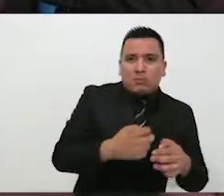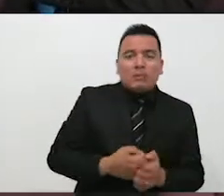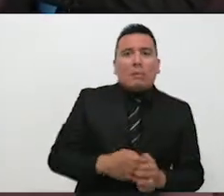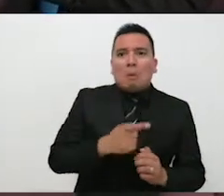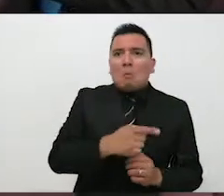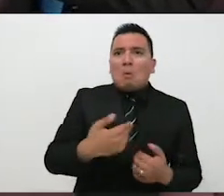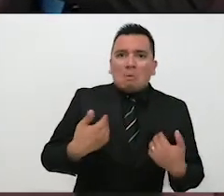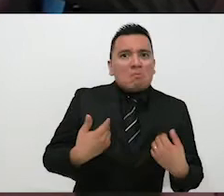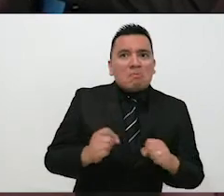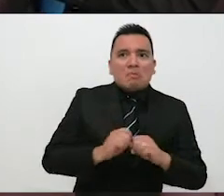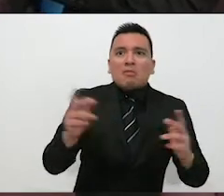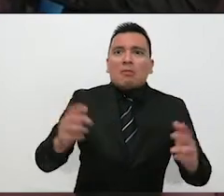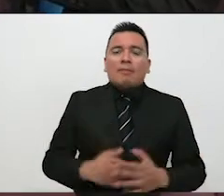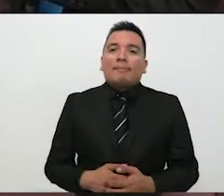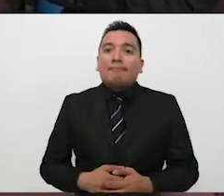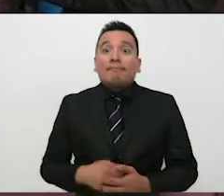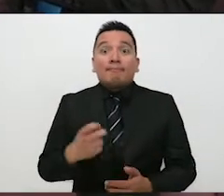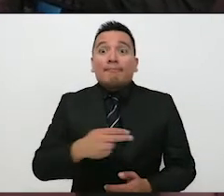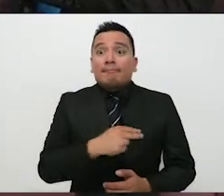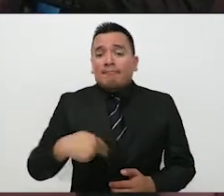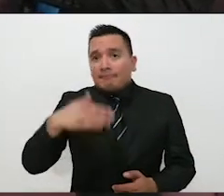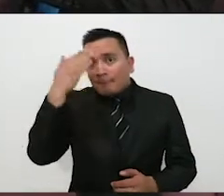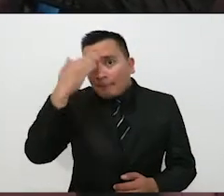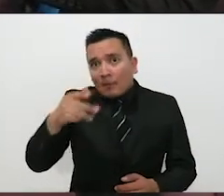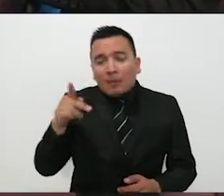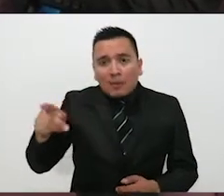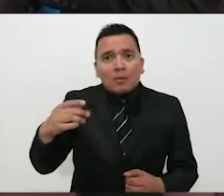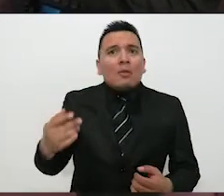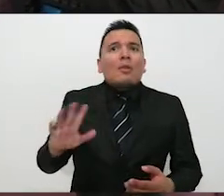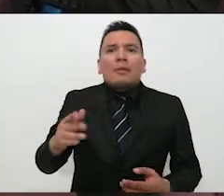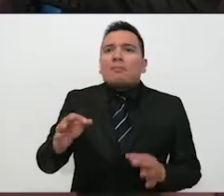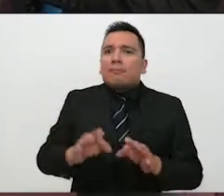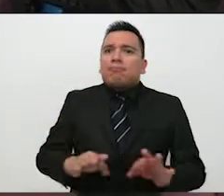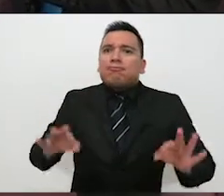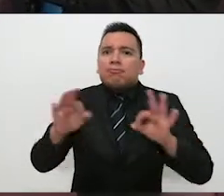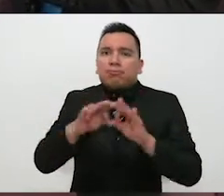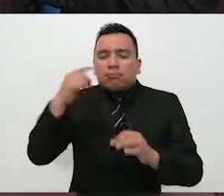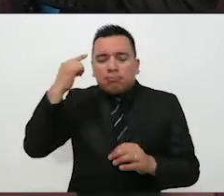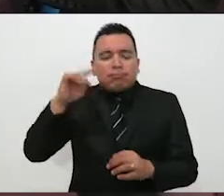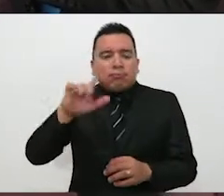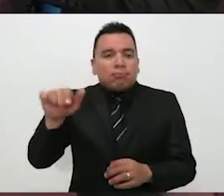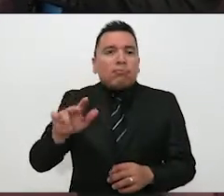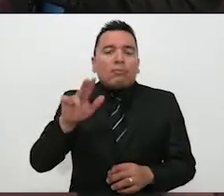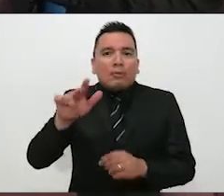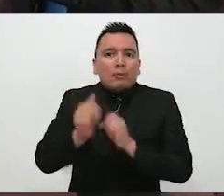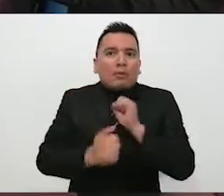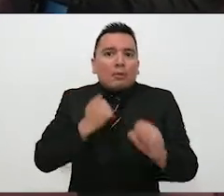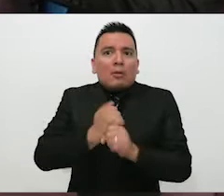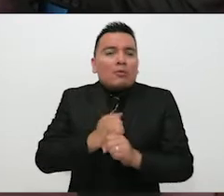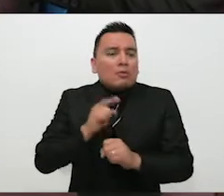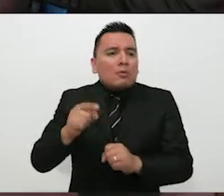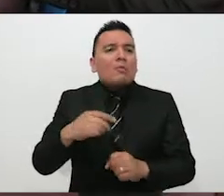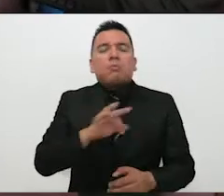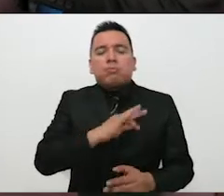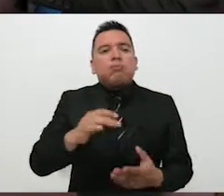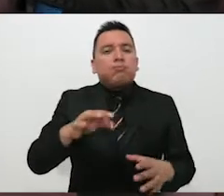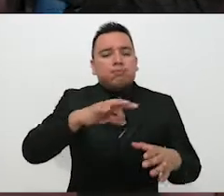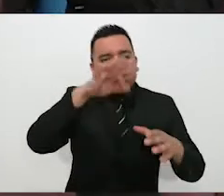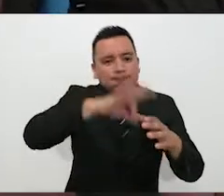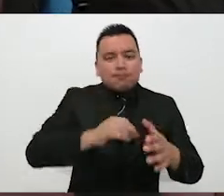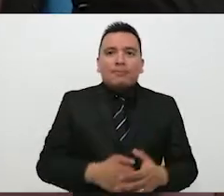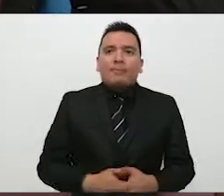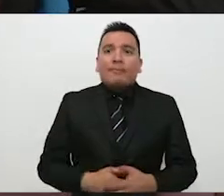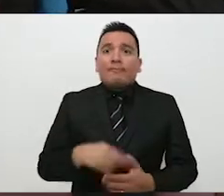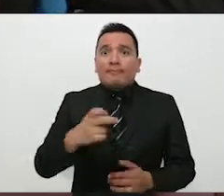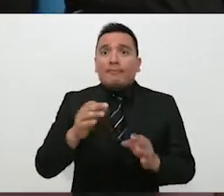segmento de la población que emite su voto por primera ocasión. Por eso es fundamental el trabajo en educación cívica. Así es. Porque hay un segmento muy